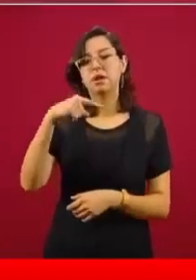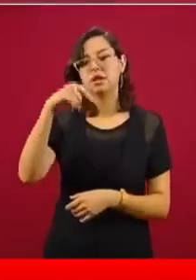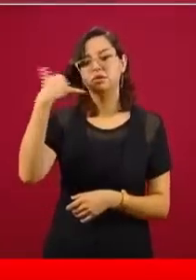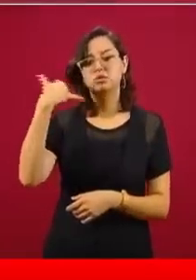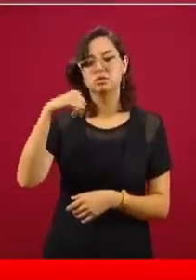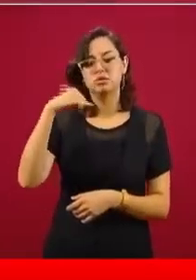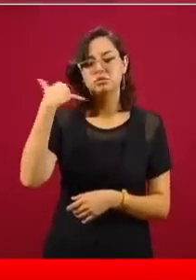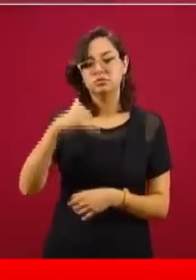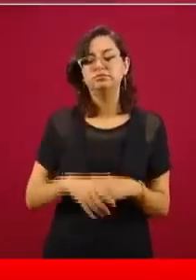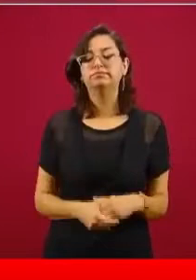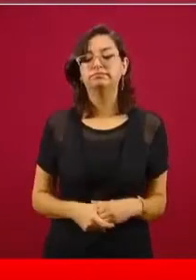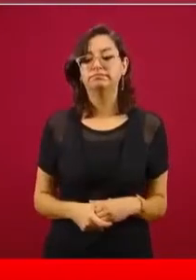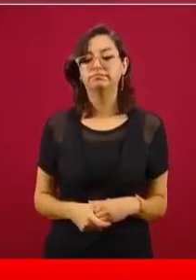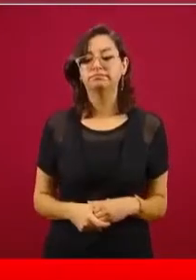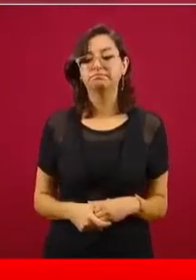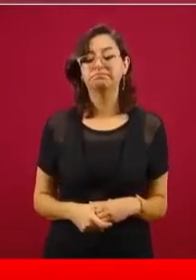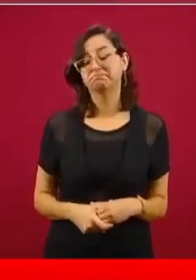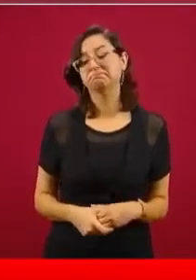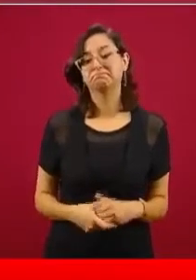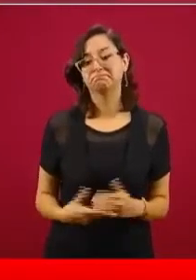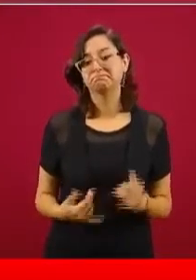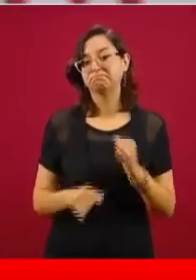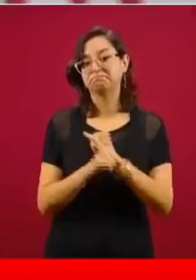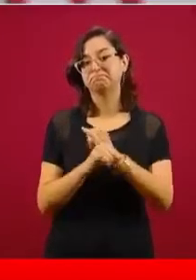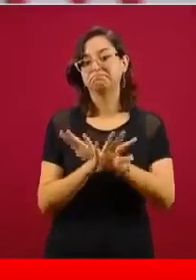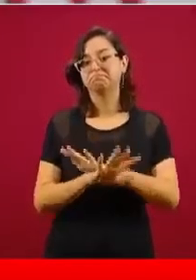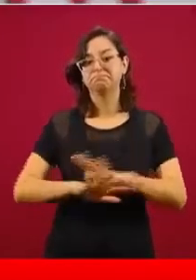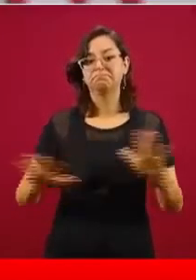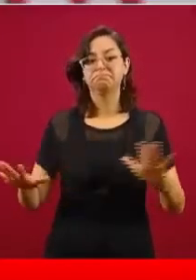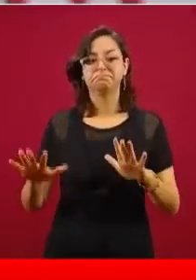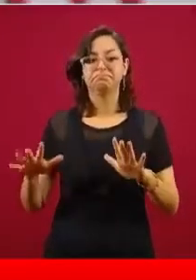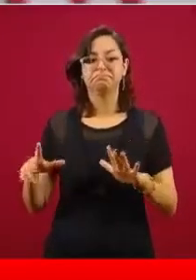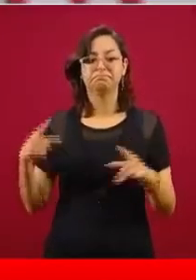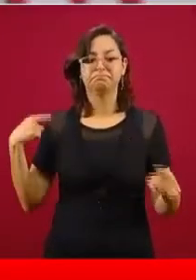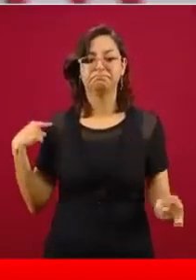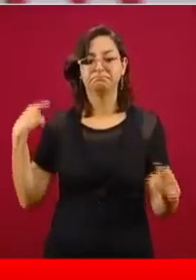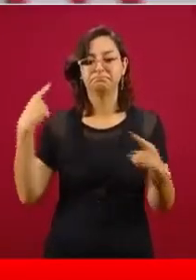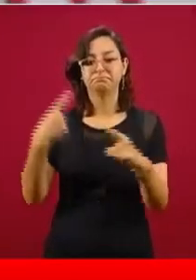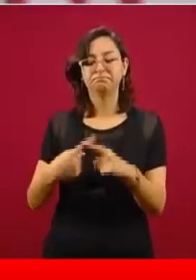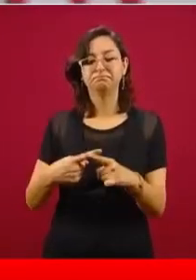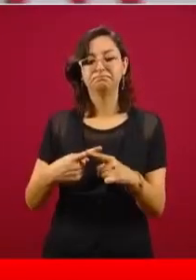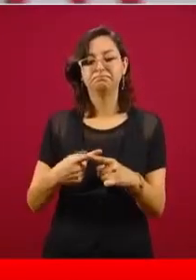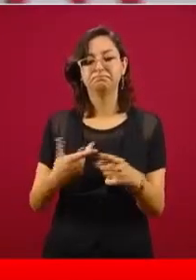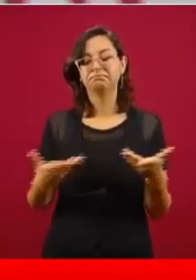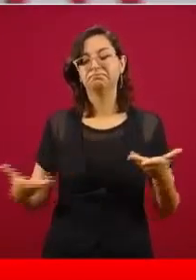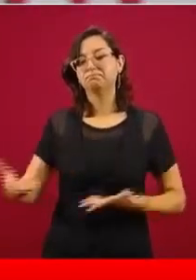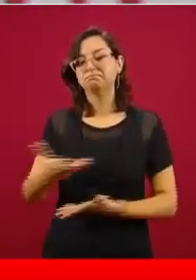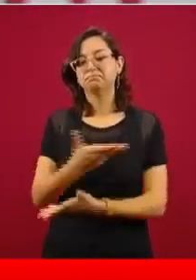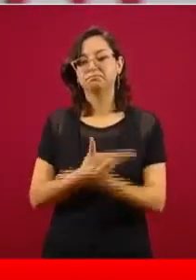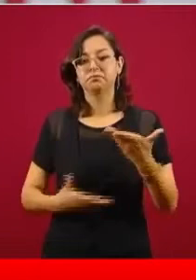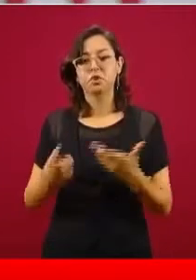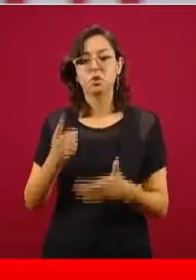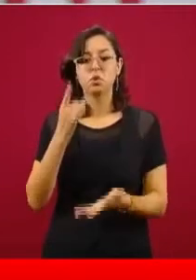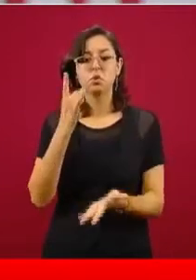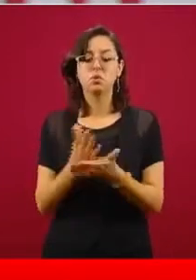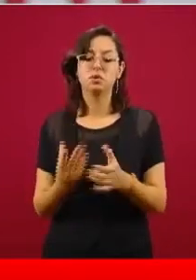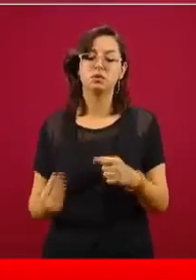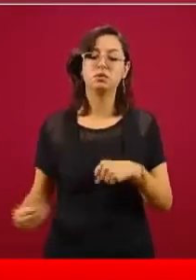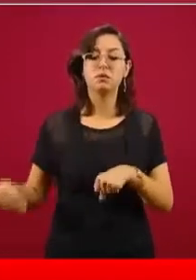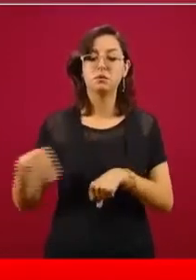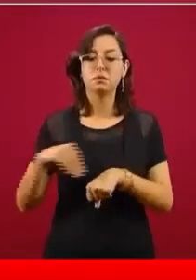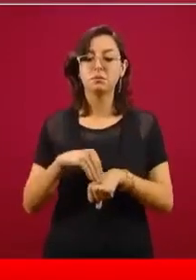Y esto sería la información que tendríamos al día de hoy para compartir con ustedes. Sólo diría para terminar